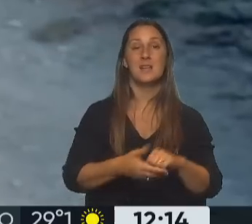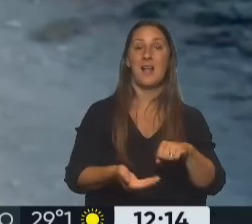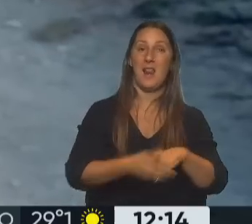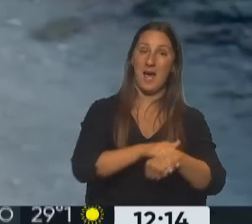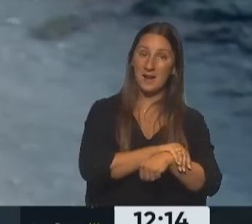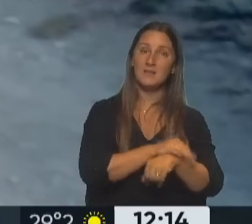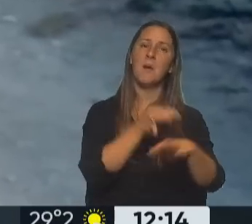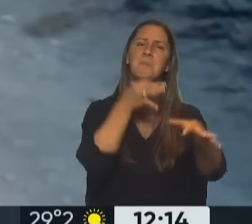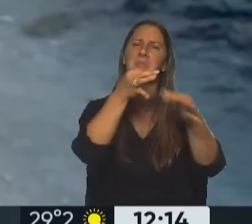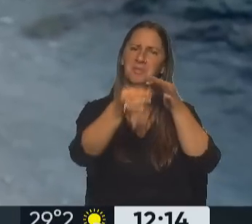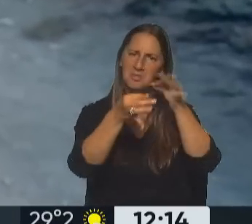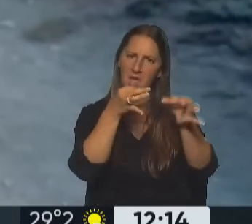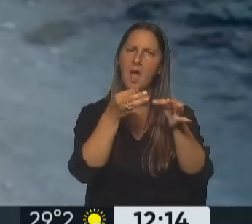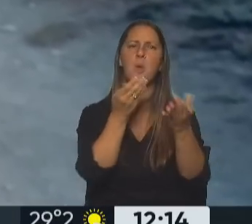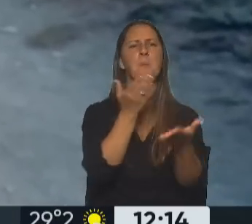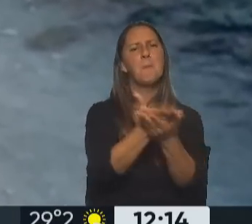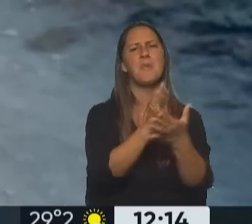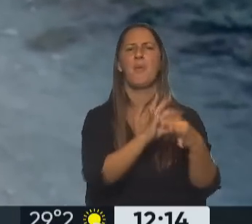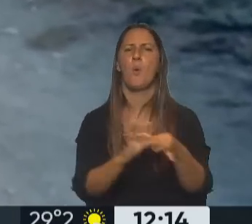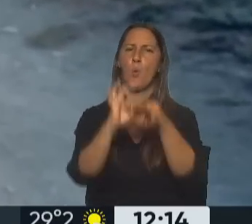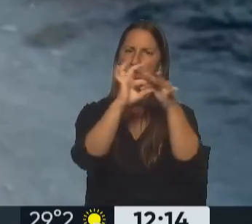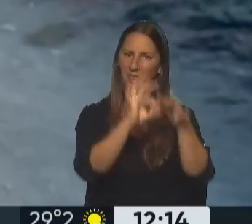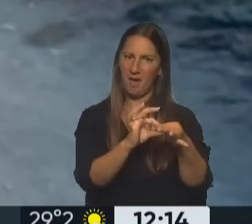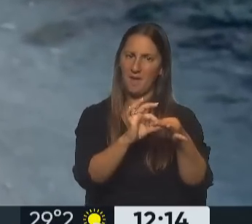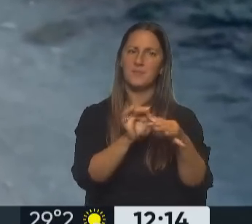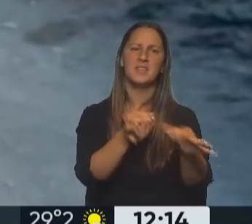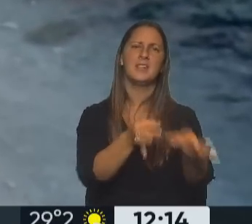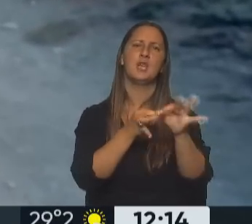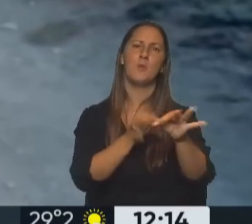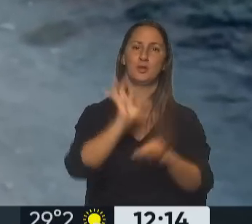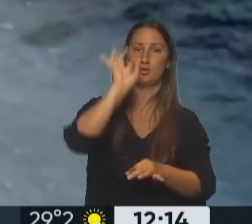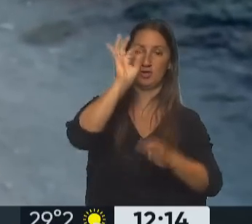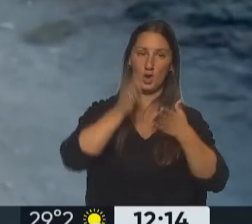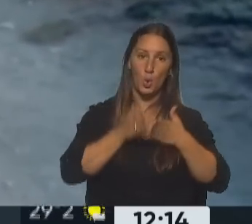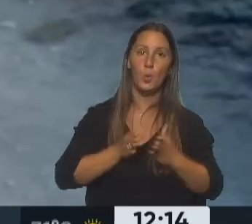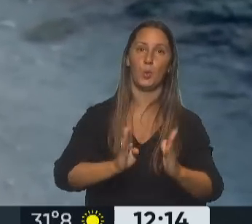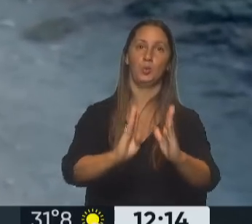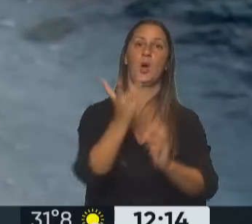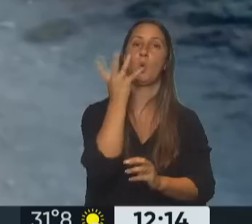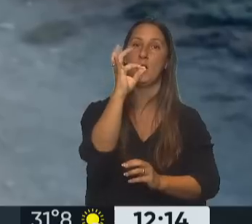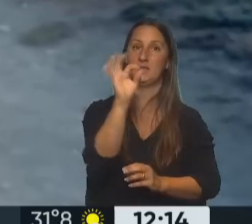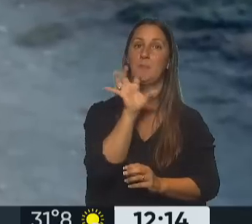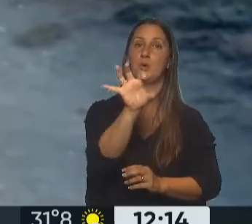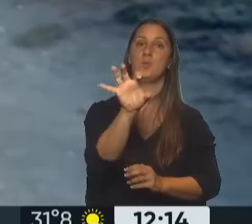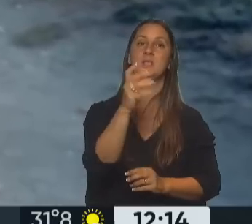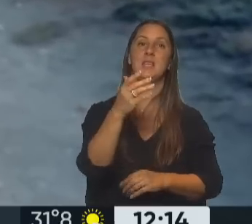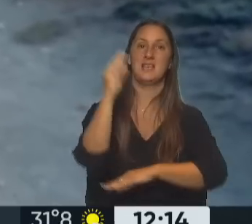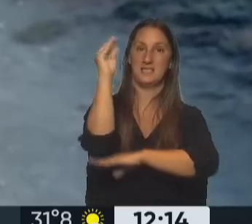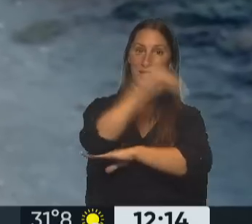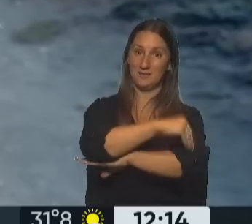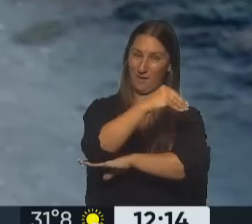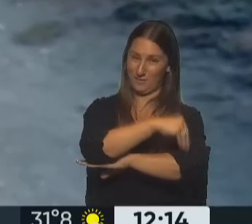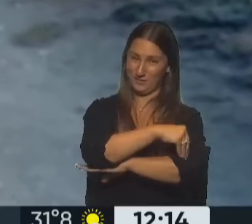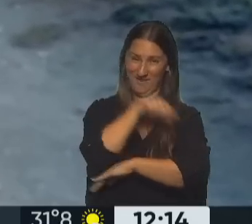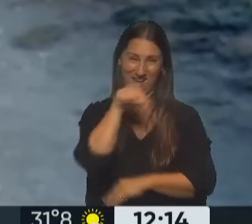Larreta dialoguista apelando a la unidad en el kilómetro cero de la ruta 40 en la provincia de Santa Cruz. Tampoco es